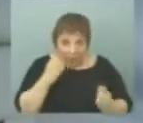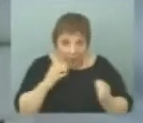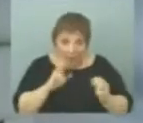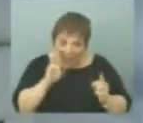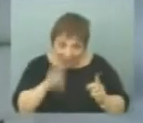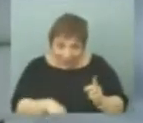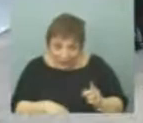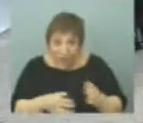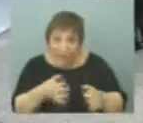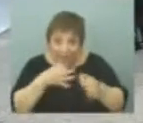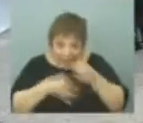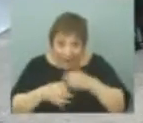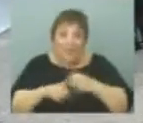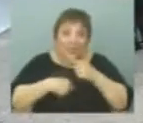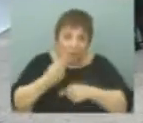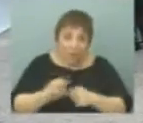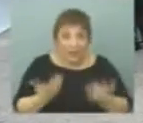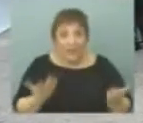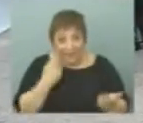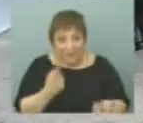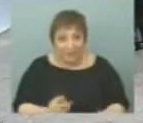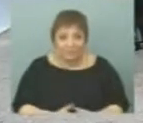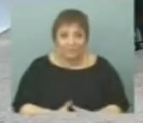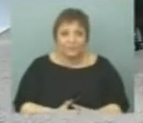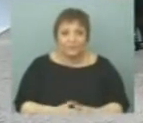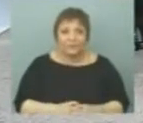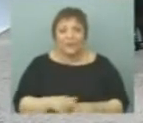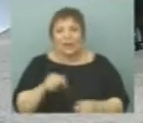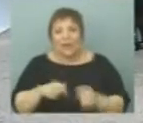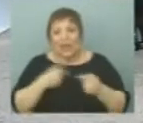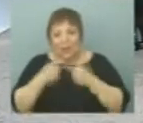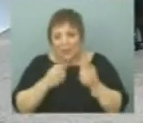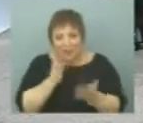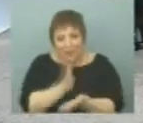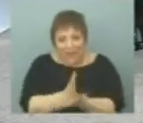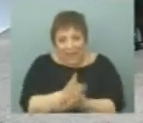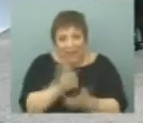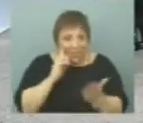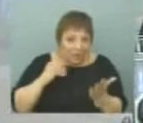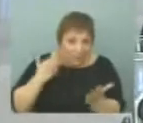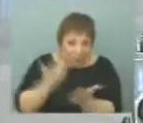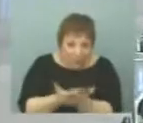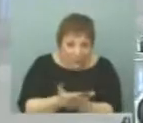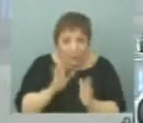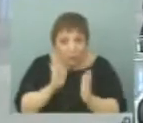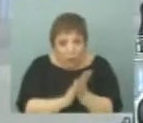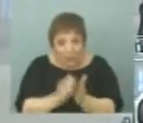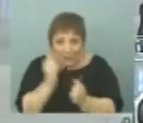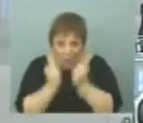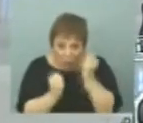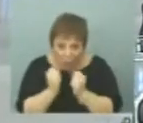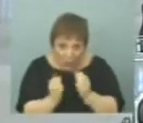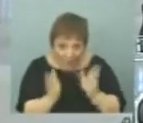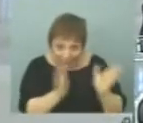razonablemente y después hablamos. Correcto. Economista Alfie, estamos ya cerrando este espacio de propuestas sobre economía, precisamente del